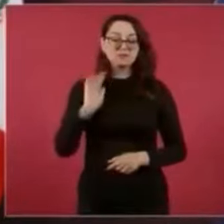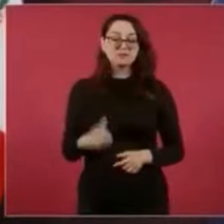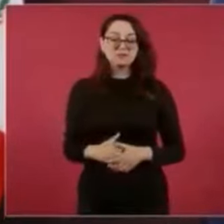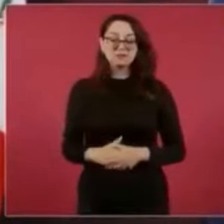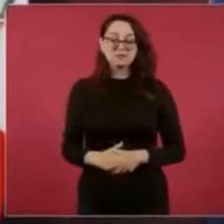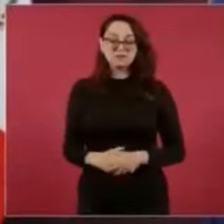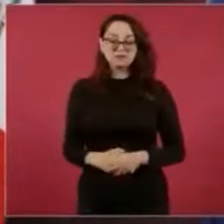Iré... Iré... Iré...